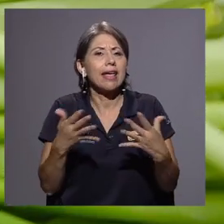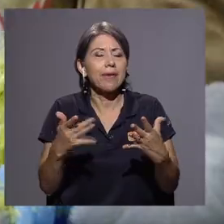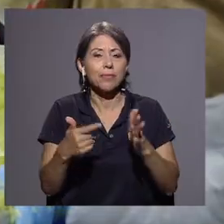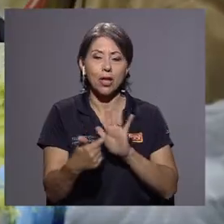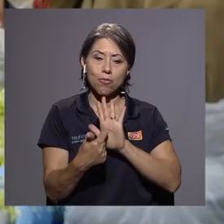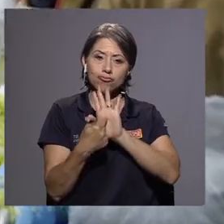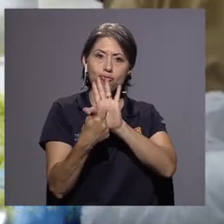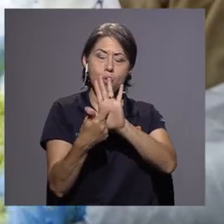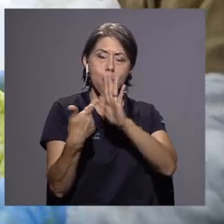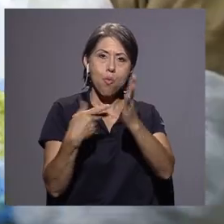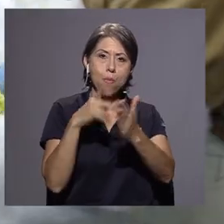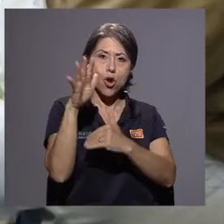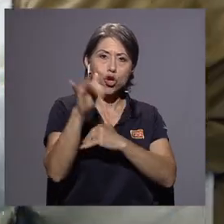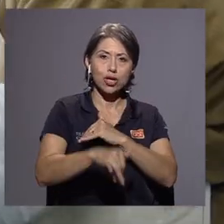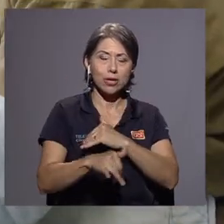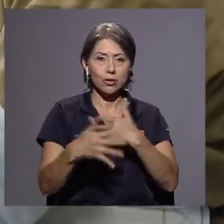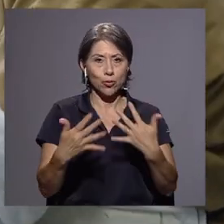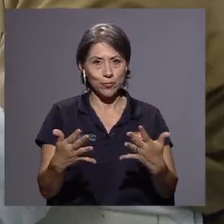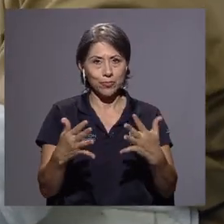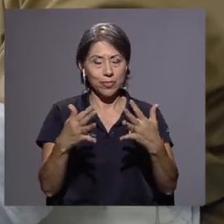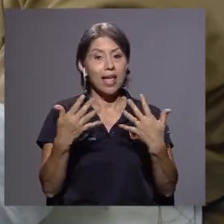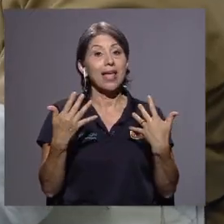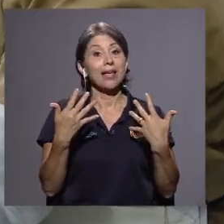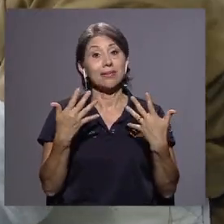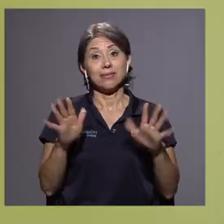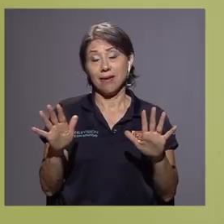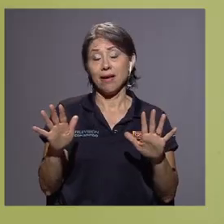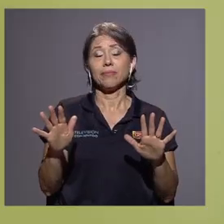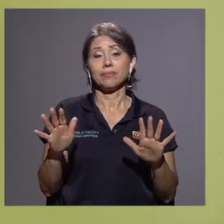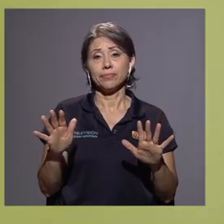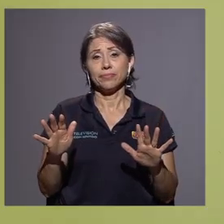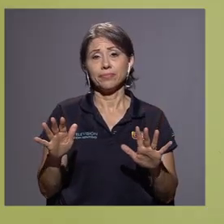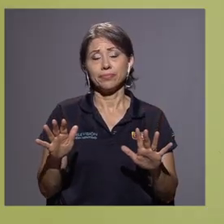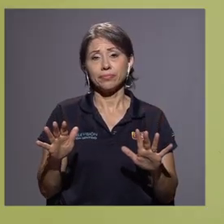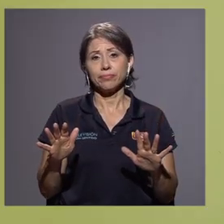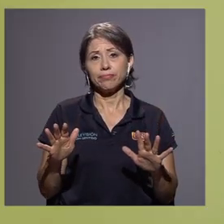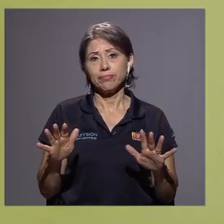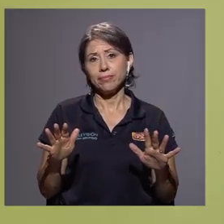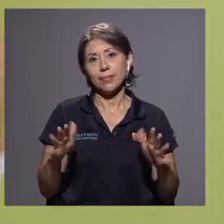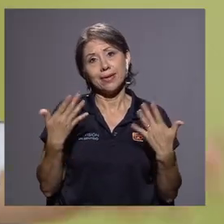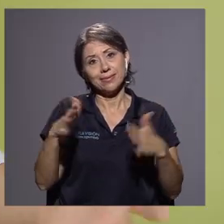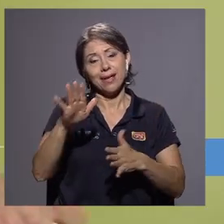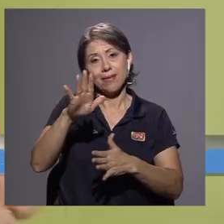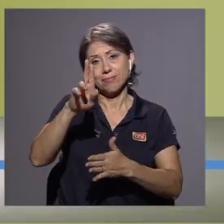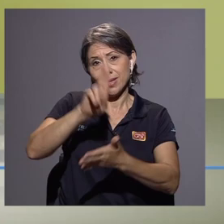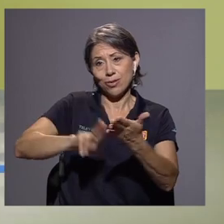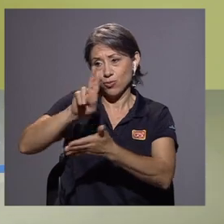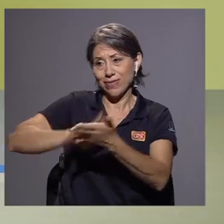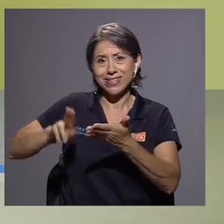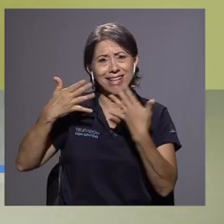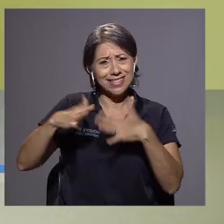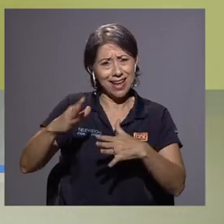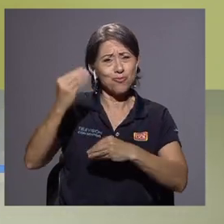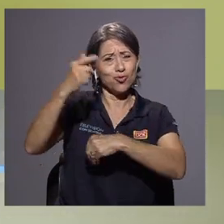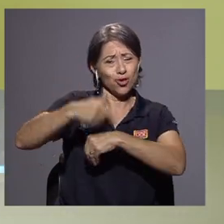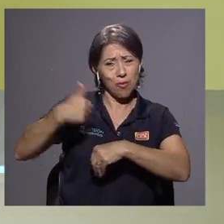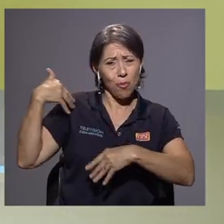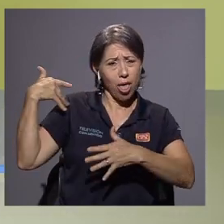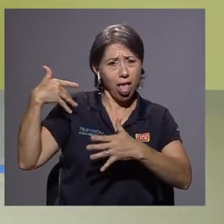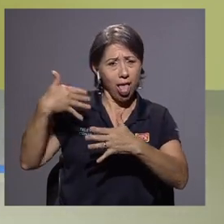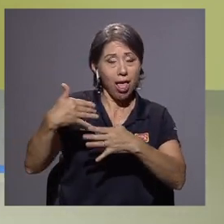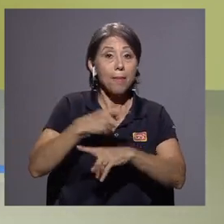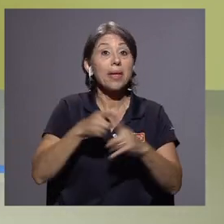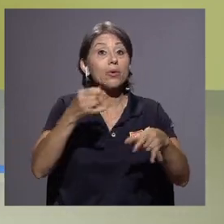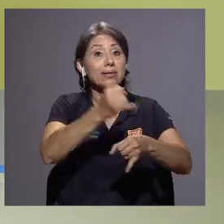como este. Entonces, es el hecho de que ya la, bueno, la academia lo está haciendo desde hace mucho tiempo, pero que ya